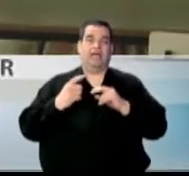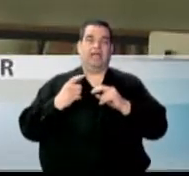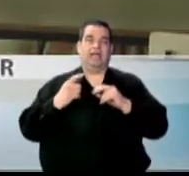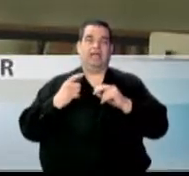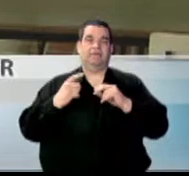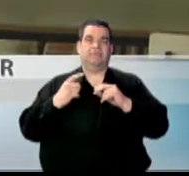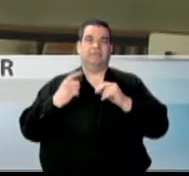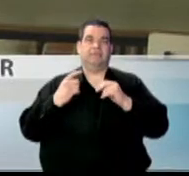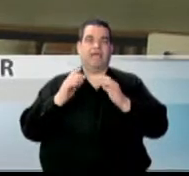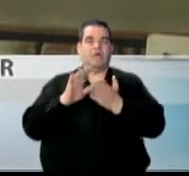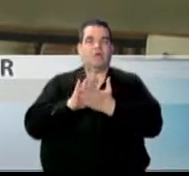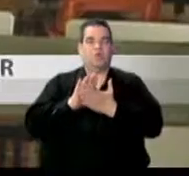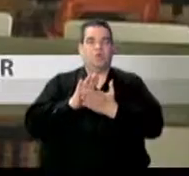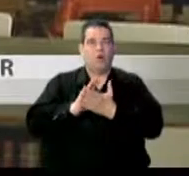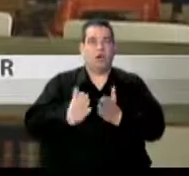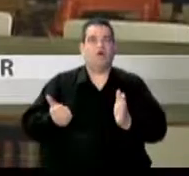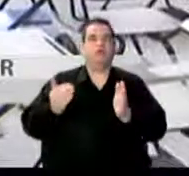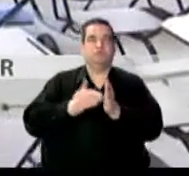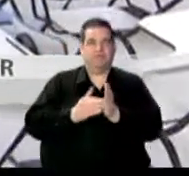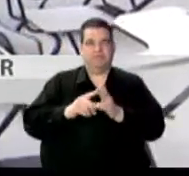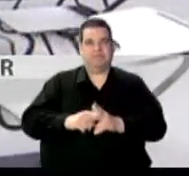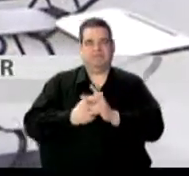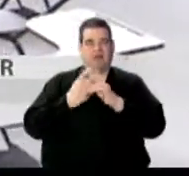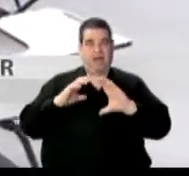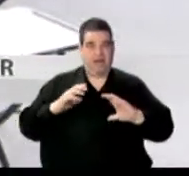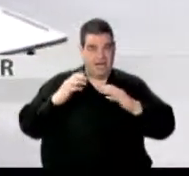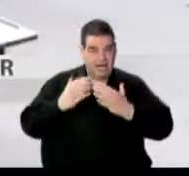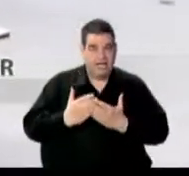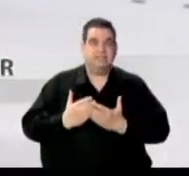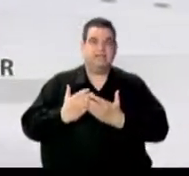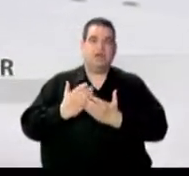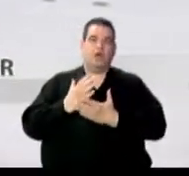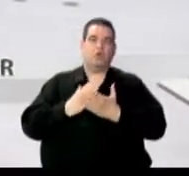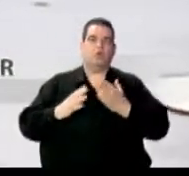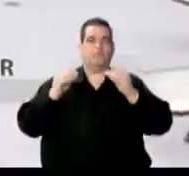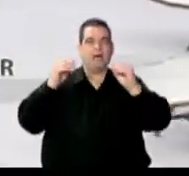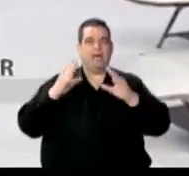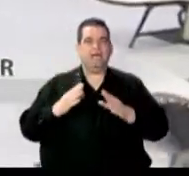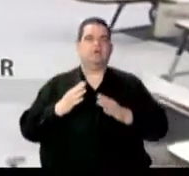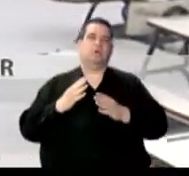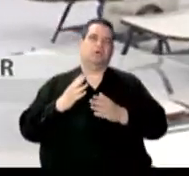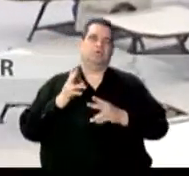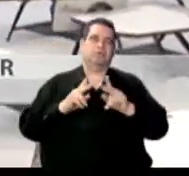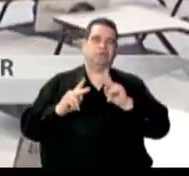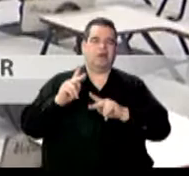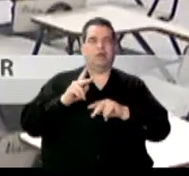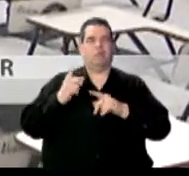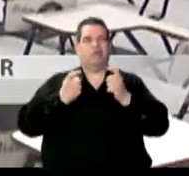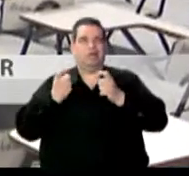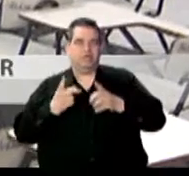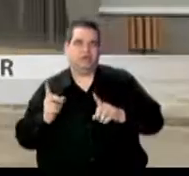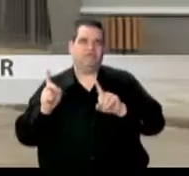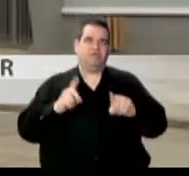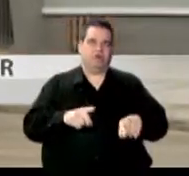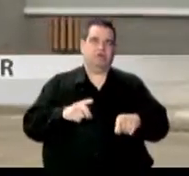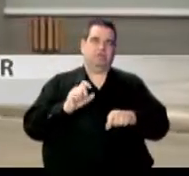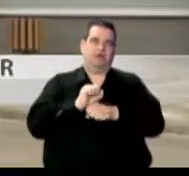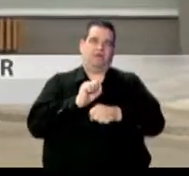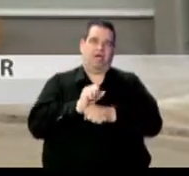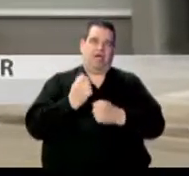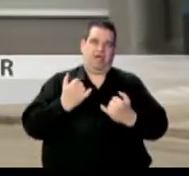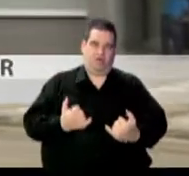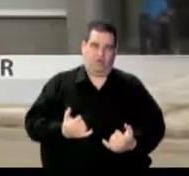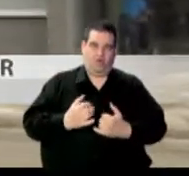con el regreso a las escuelas de personal docente y administrativo según el secretario de educación rafael román meléndez durante este